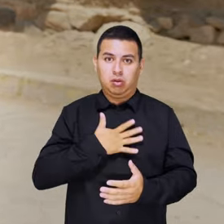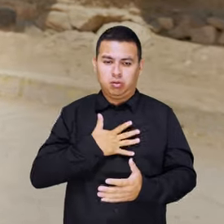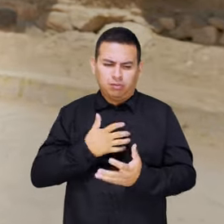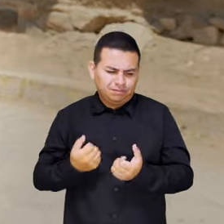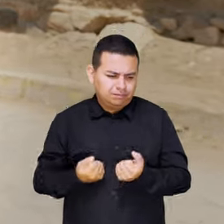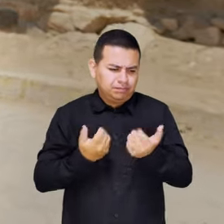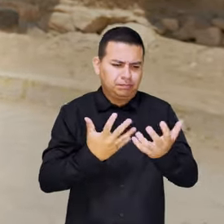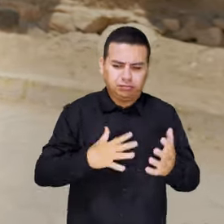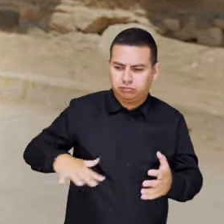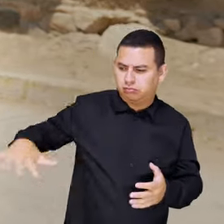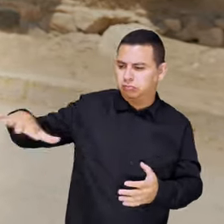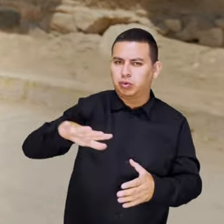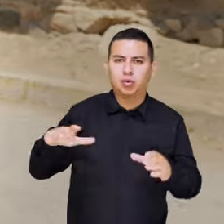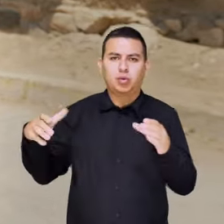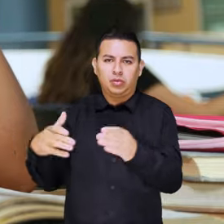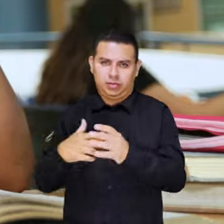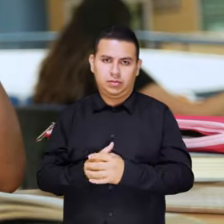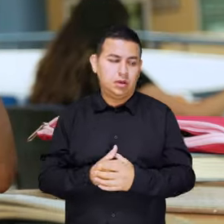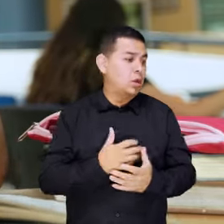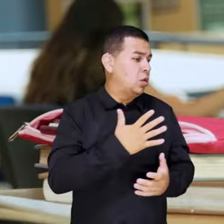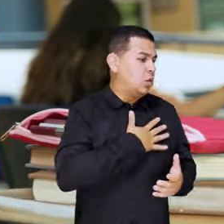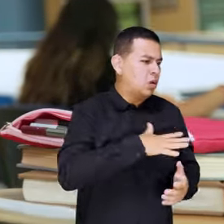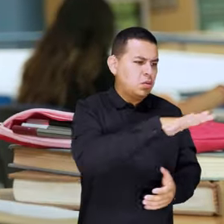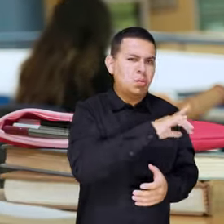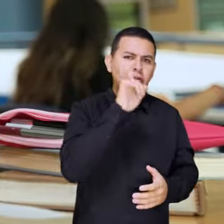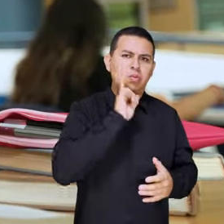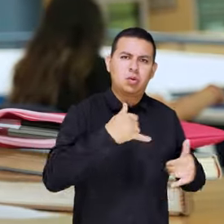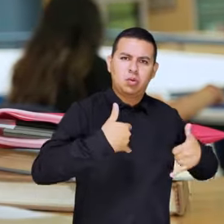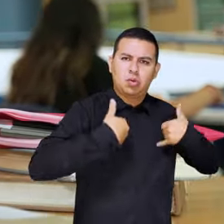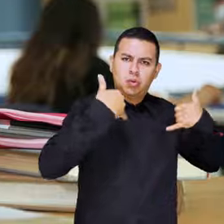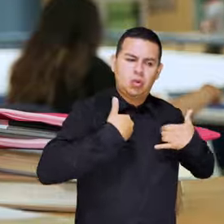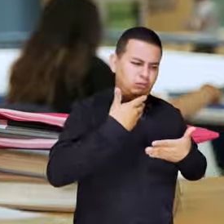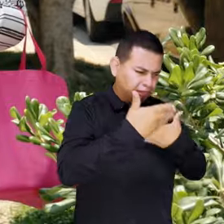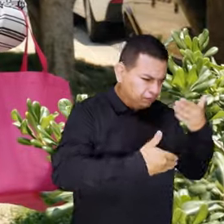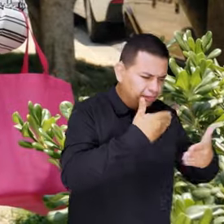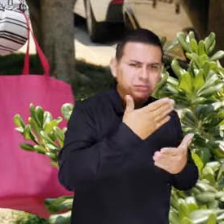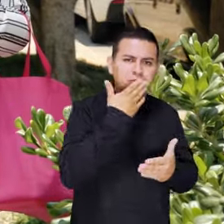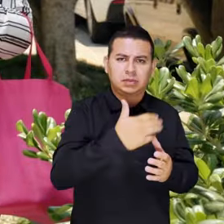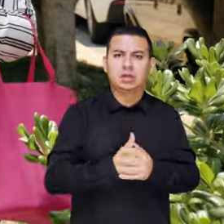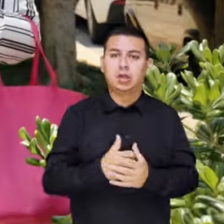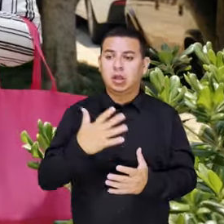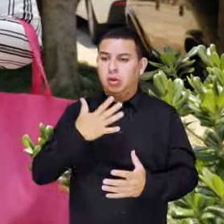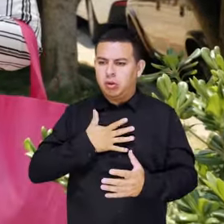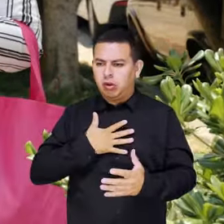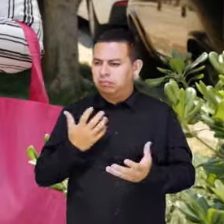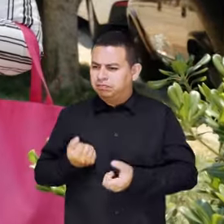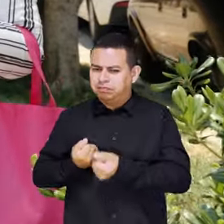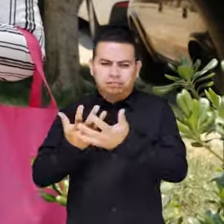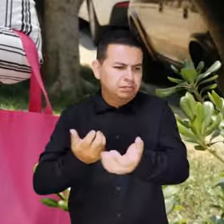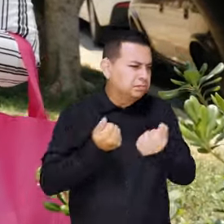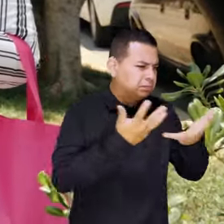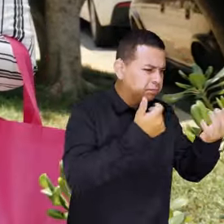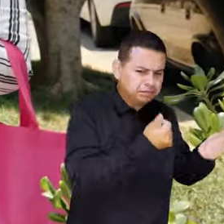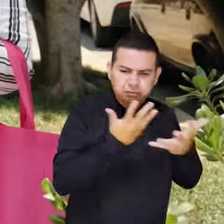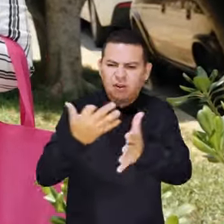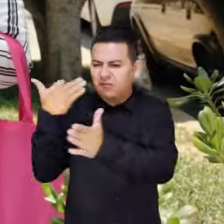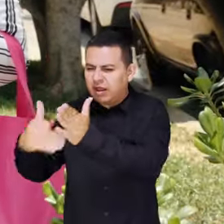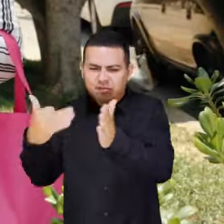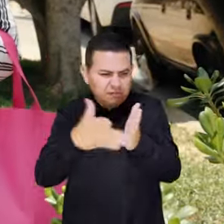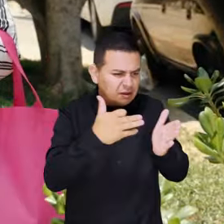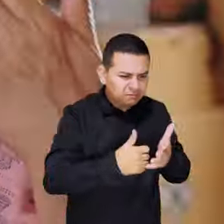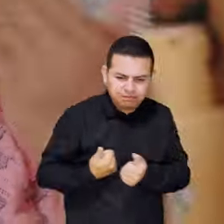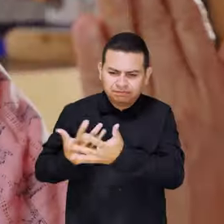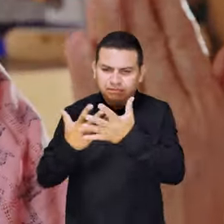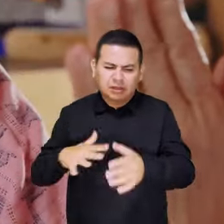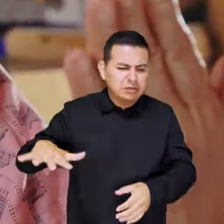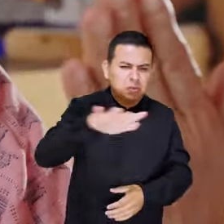Mi voz habla por mi comunidad. La mía por las jóvenes que se superan. Mi voz es por todo lo que aún hay por